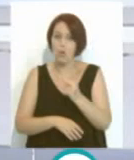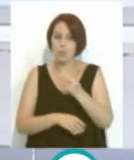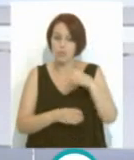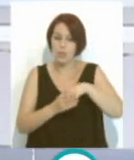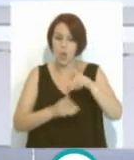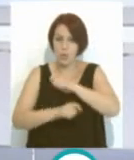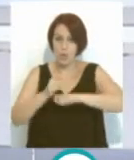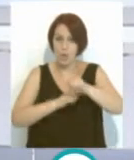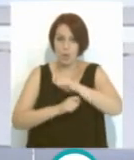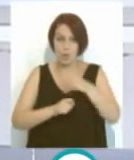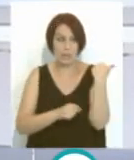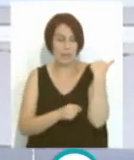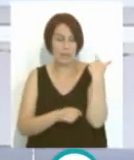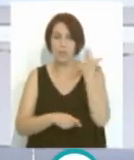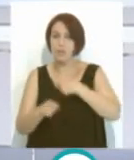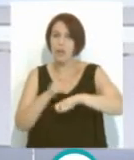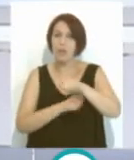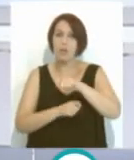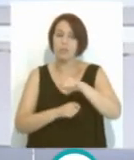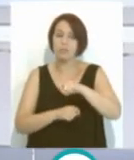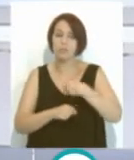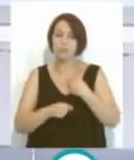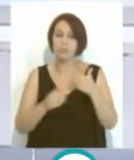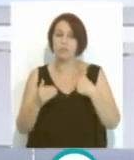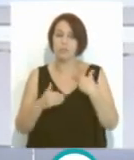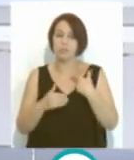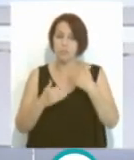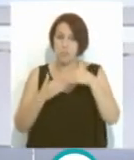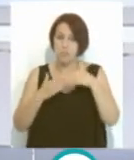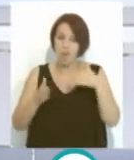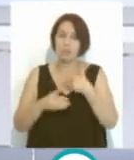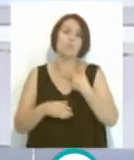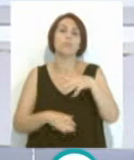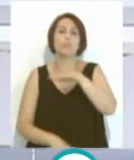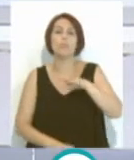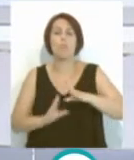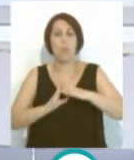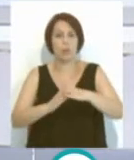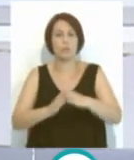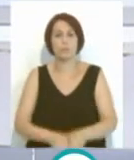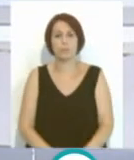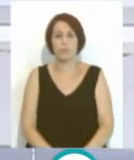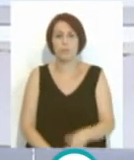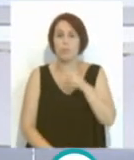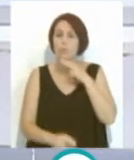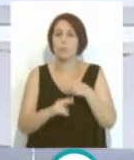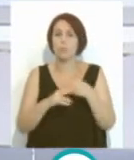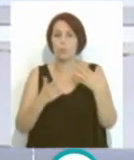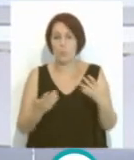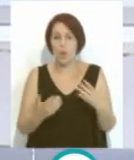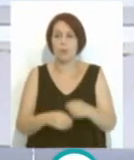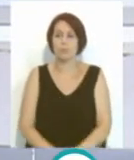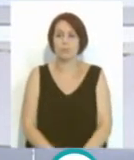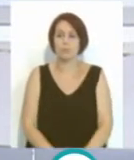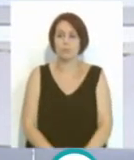de una peña, reciente peña, que se ha inaugurado en el puerto de Santa María, con el nombre de